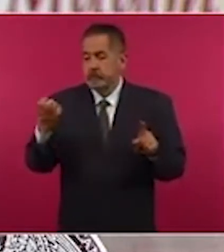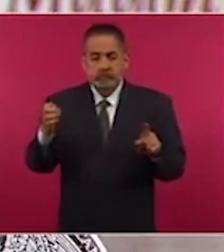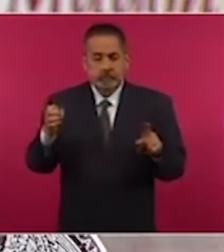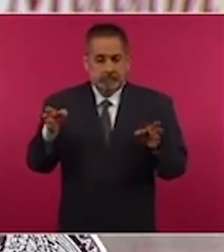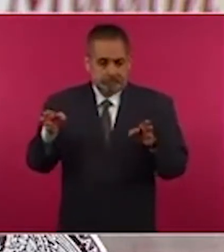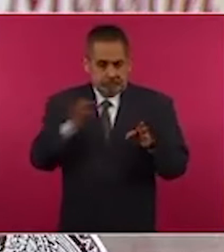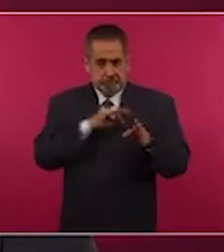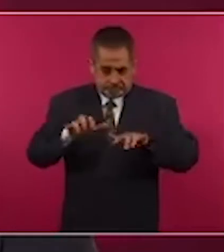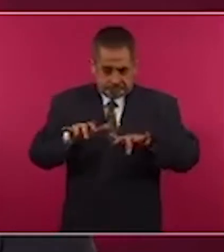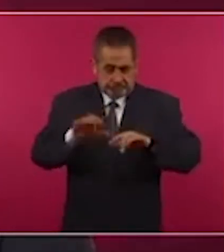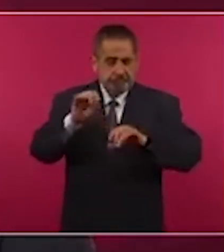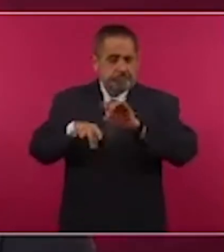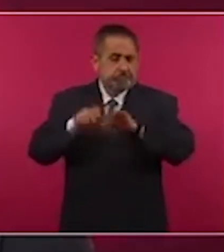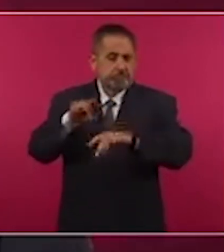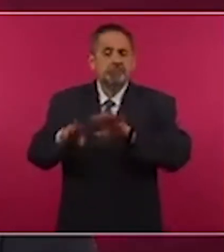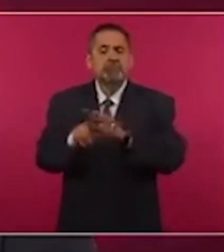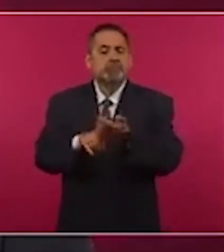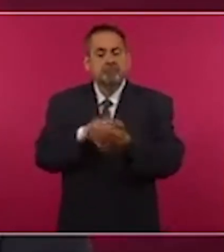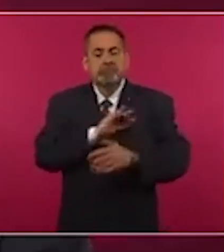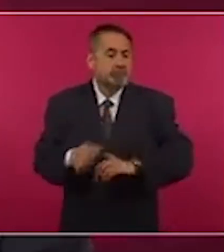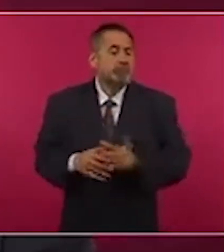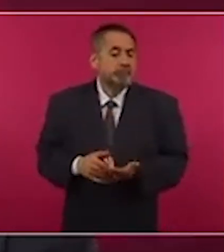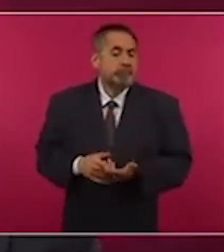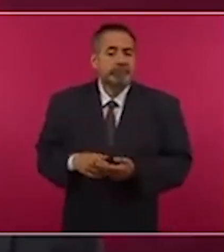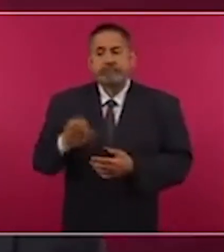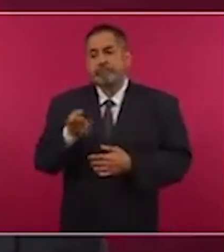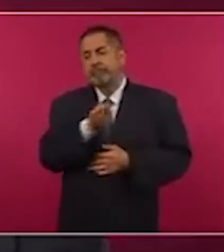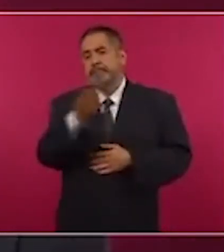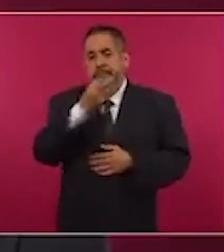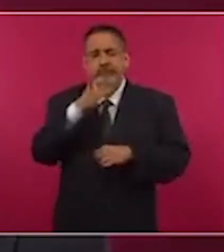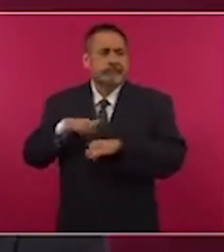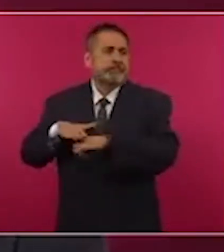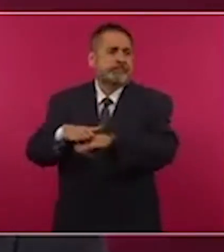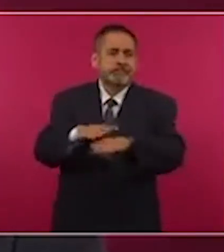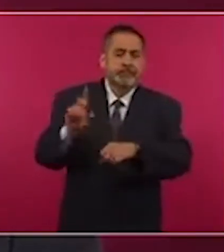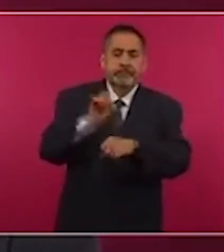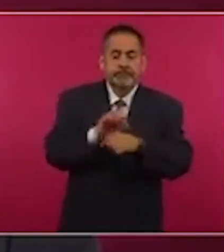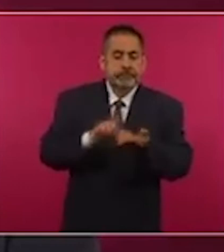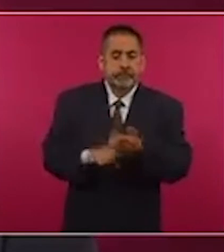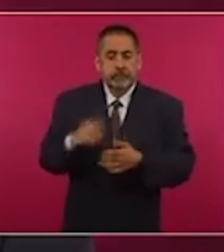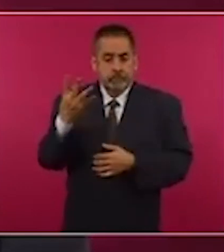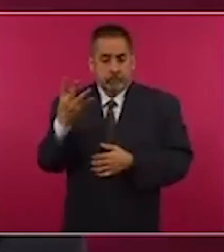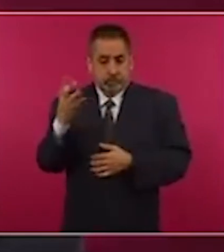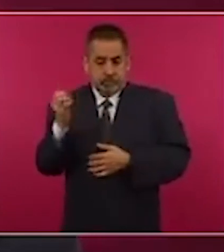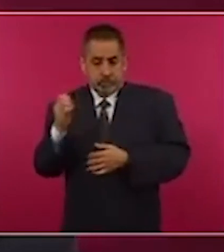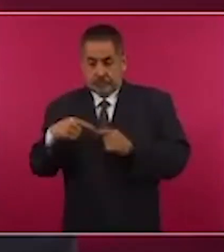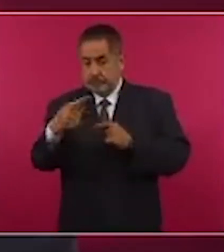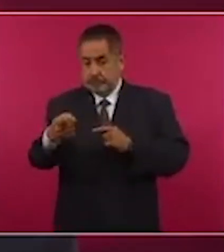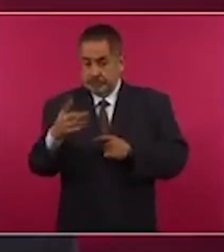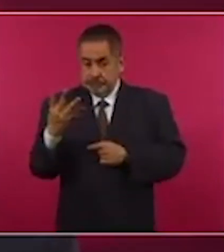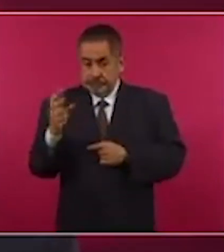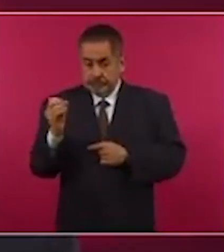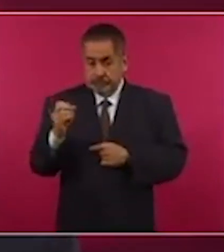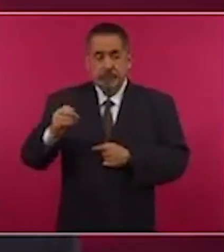este ejercicio participativo, convocaremos para el día 4 de octubre a los titulares de gobiernos, a los